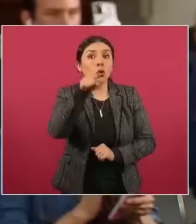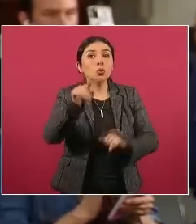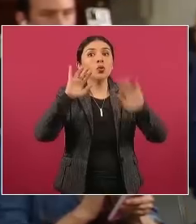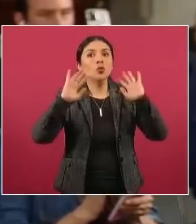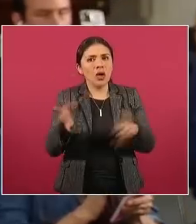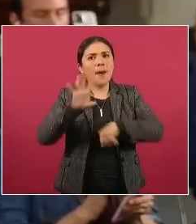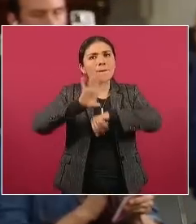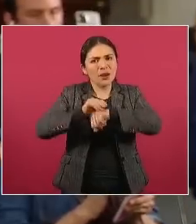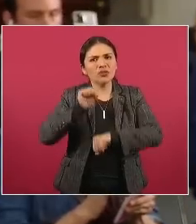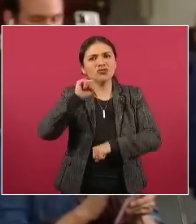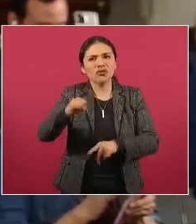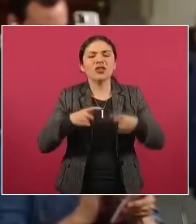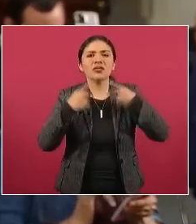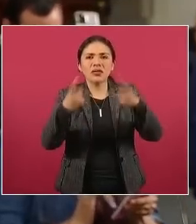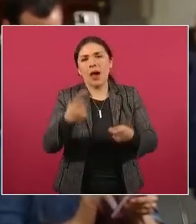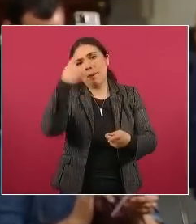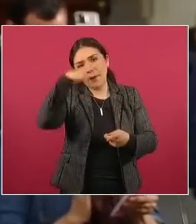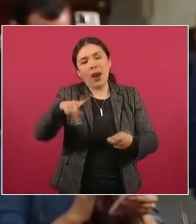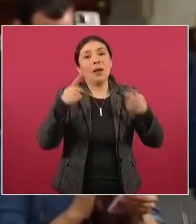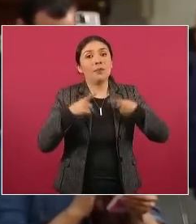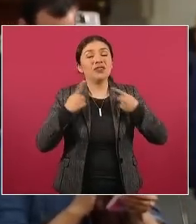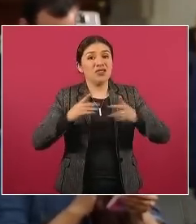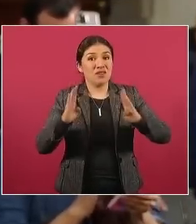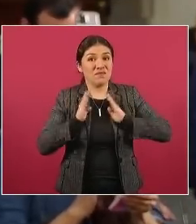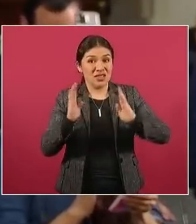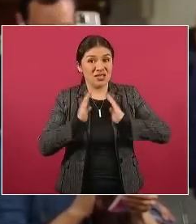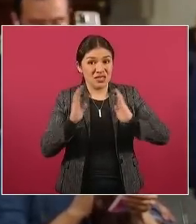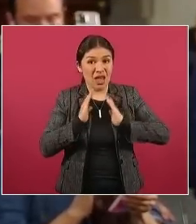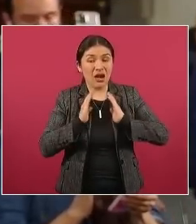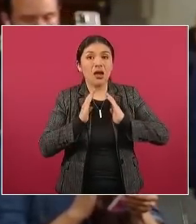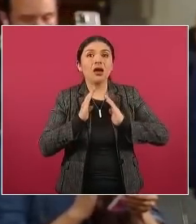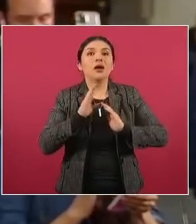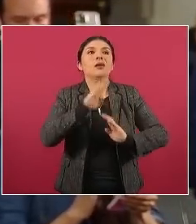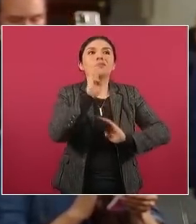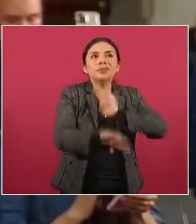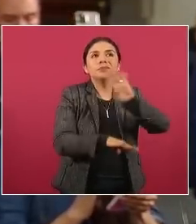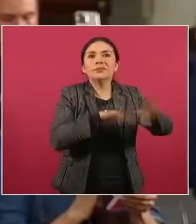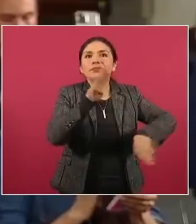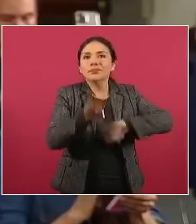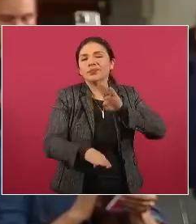esto que dijo López Obrador el día de hoy es vergonzoso